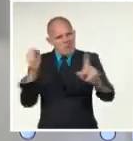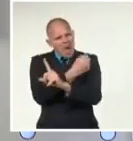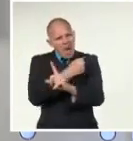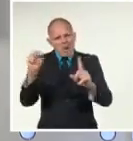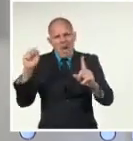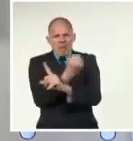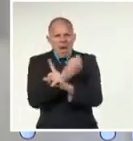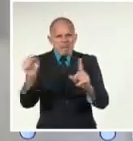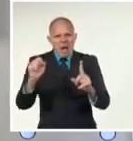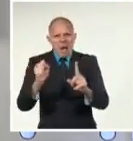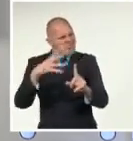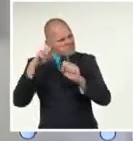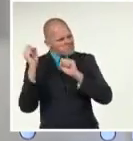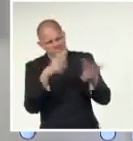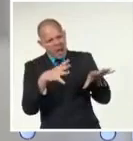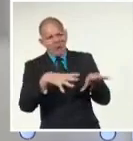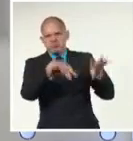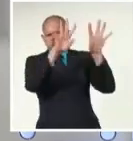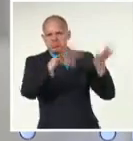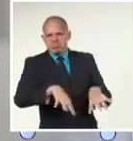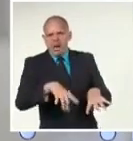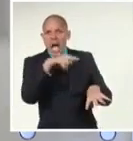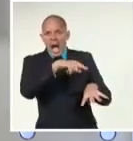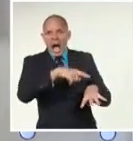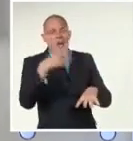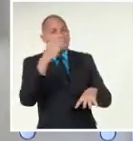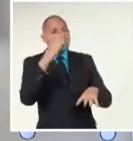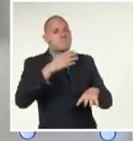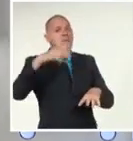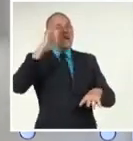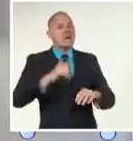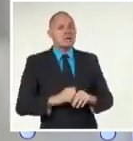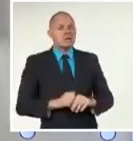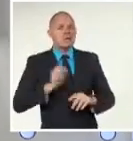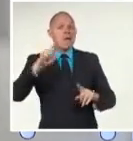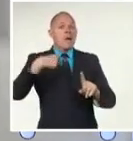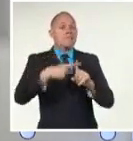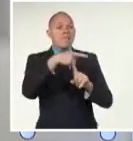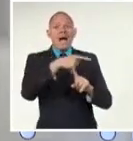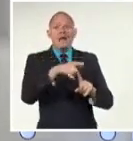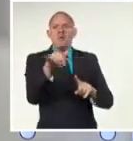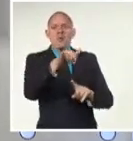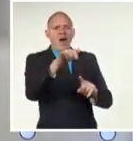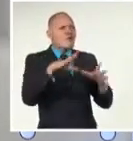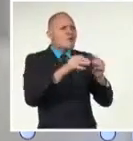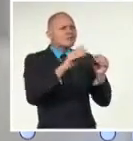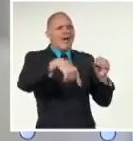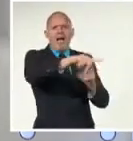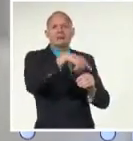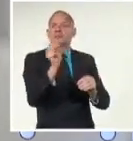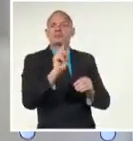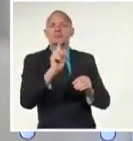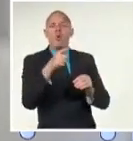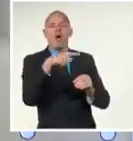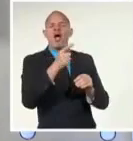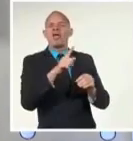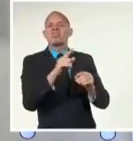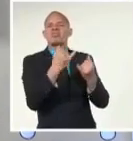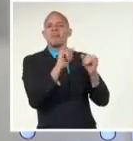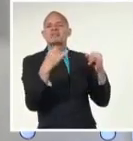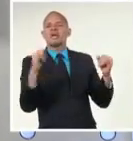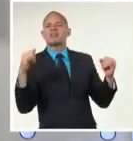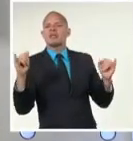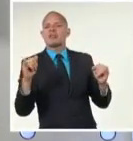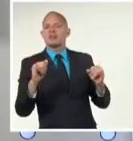empeoramiento de sus condiciones en la cárcel. Además, los pusieron en aislamiento. Pero por supuesto, eso ya no era noticia para los